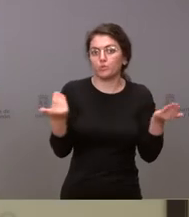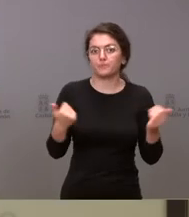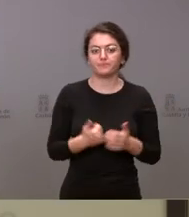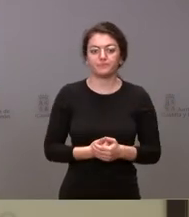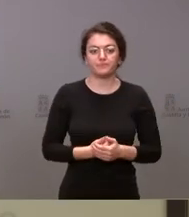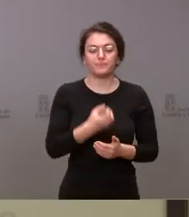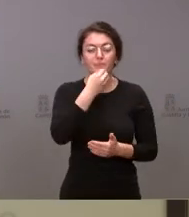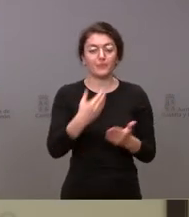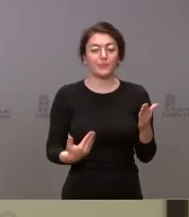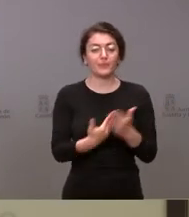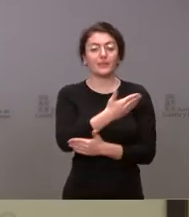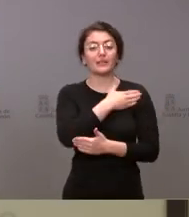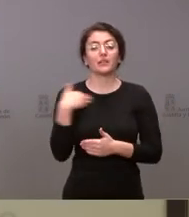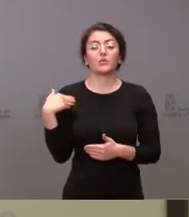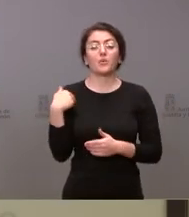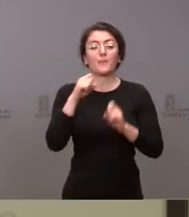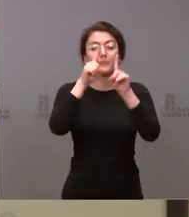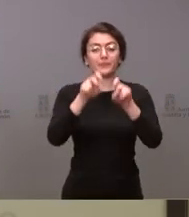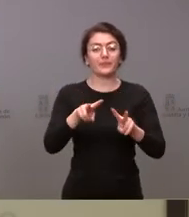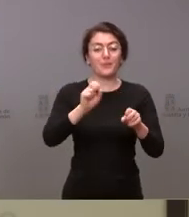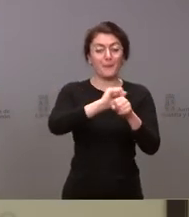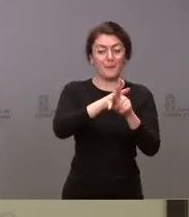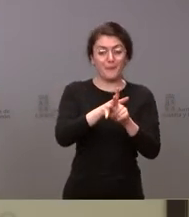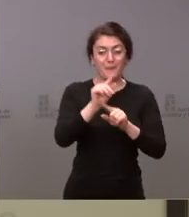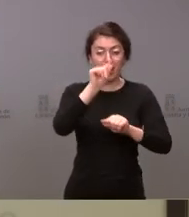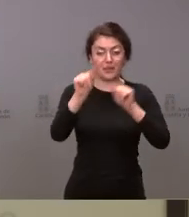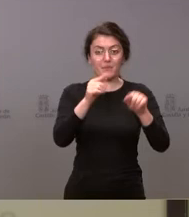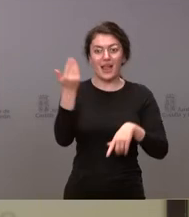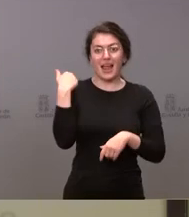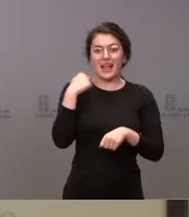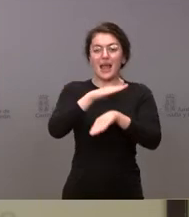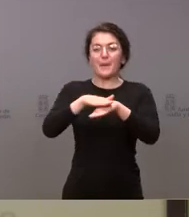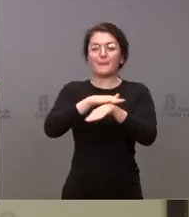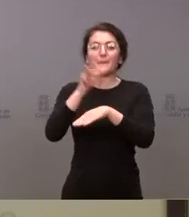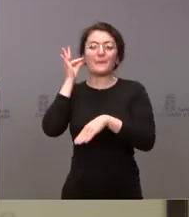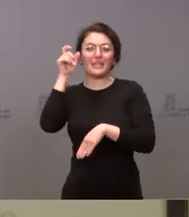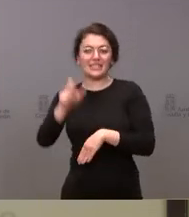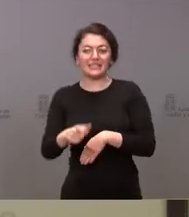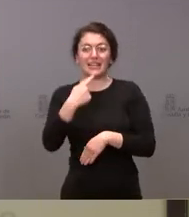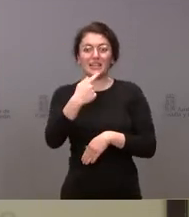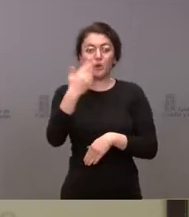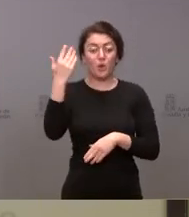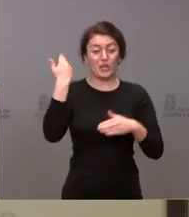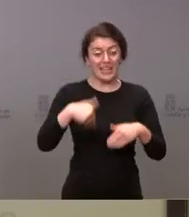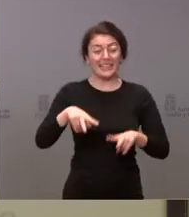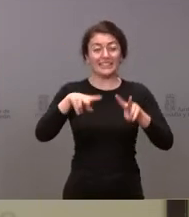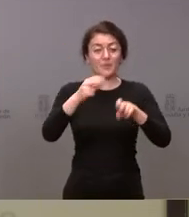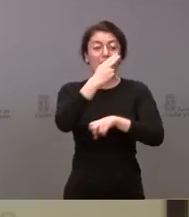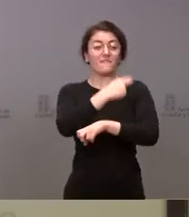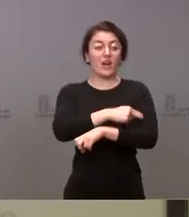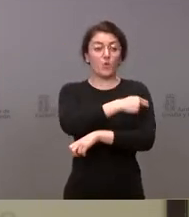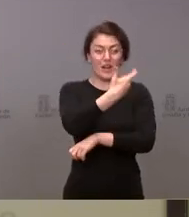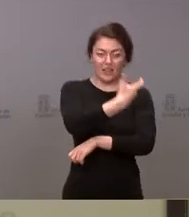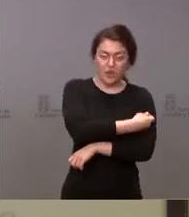gustaría preguntarle por la pandemia. Ayer la ministra dijo que se va a a dejar de comunicar los datos tanto de vacunación como de incidencia de forma